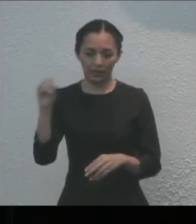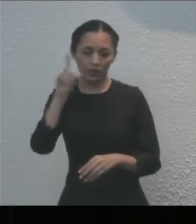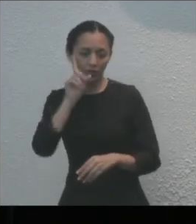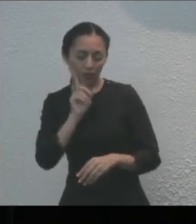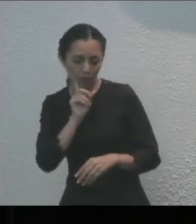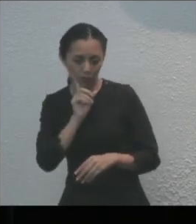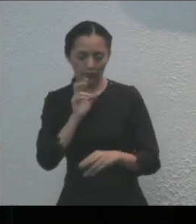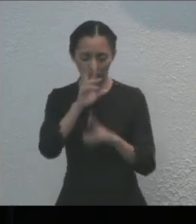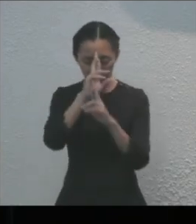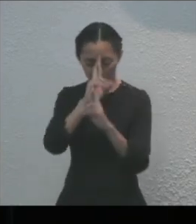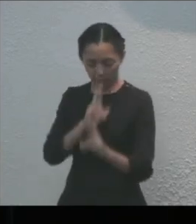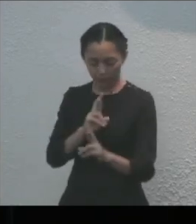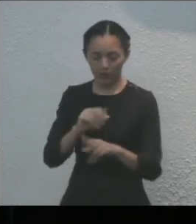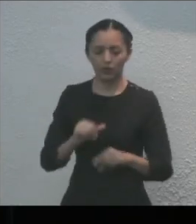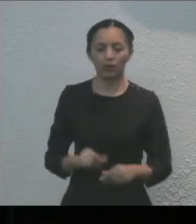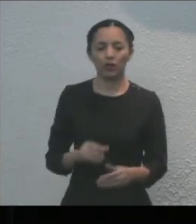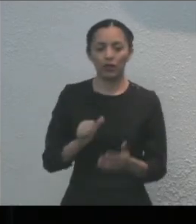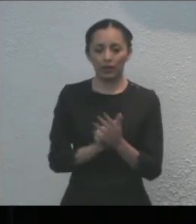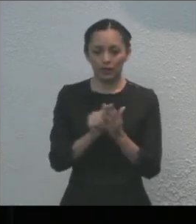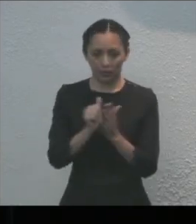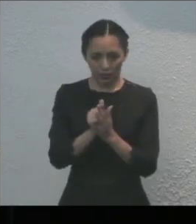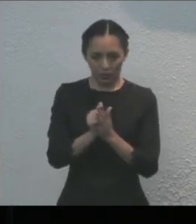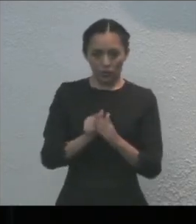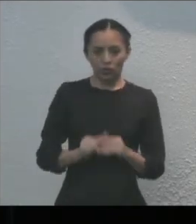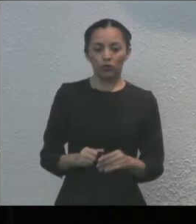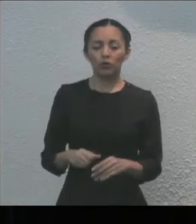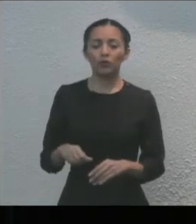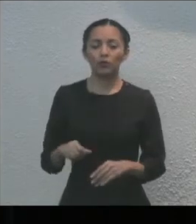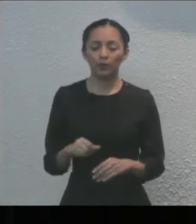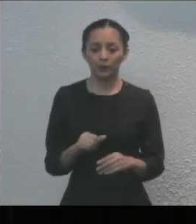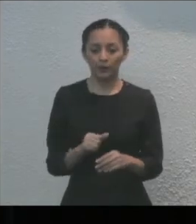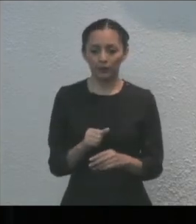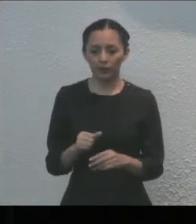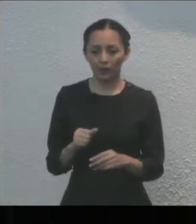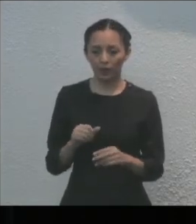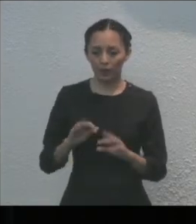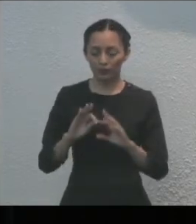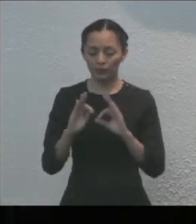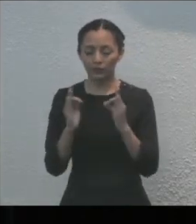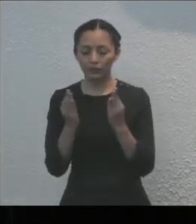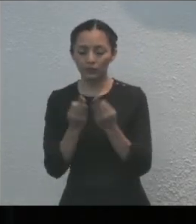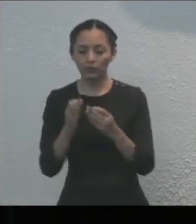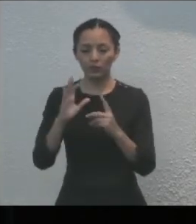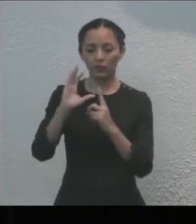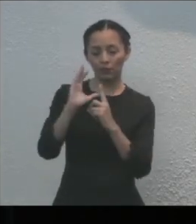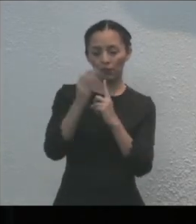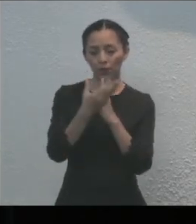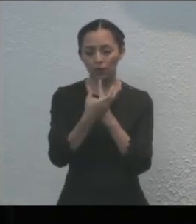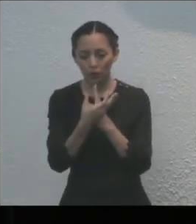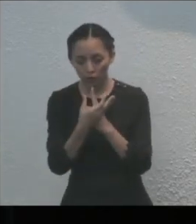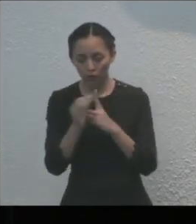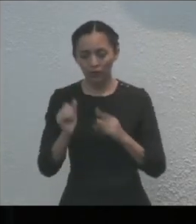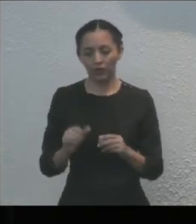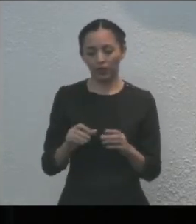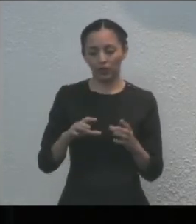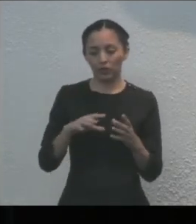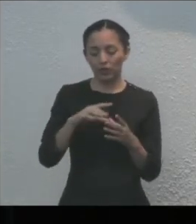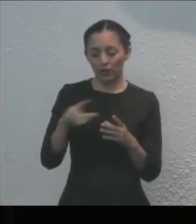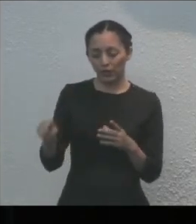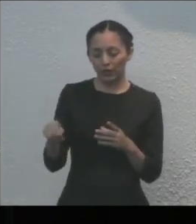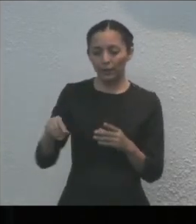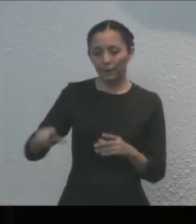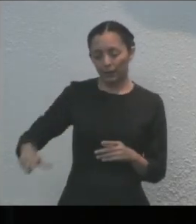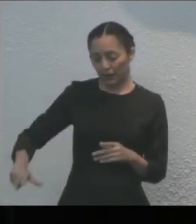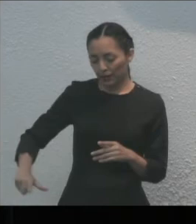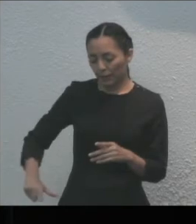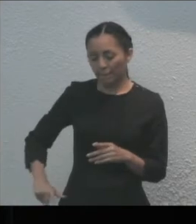la medalla al mérito Distinguida Quintanarroense María Cristina Sangre Aguilar, se formará un consejo de evaluación que estará integrado por la persona titular